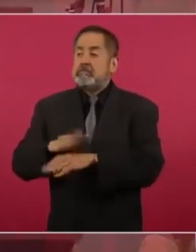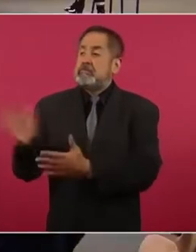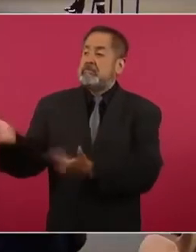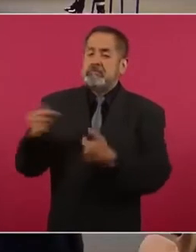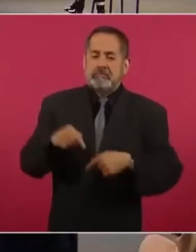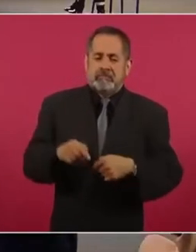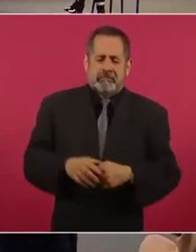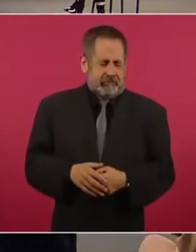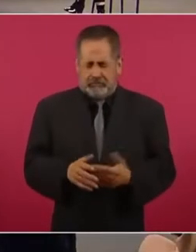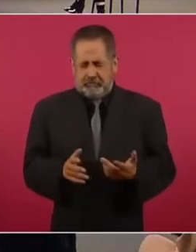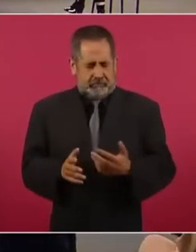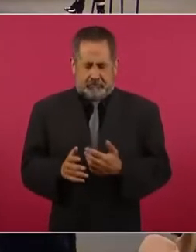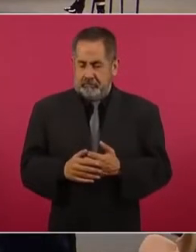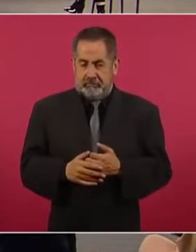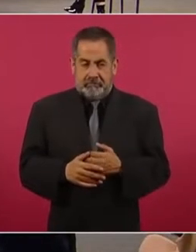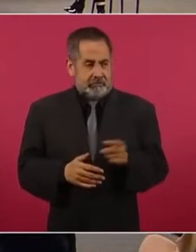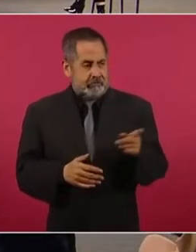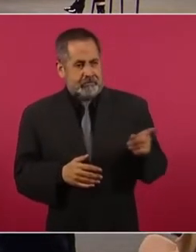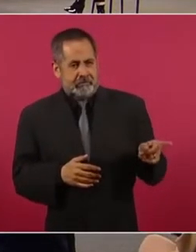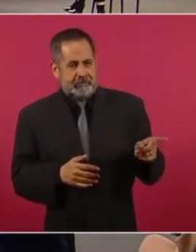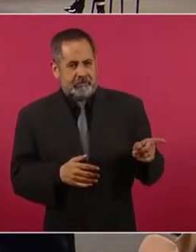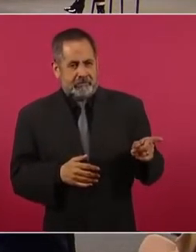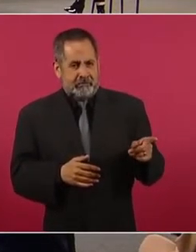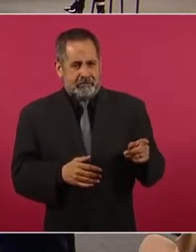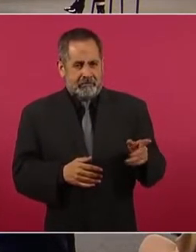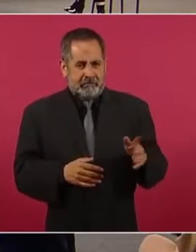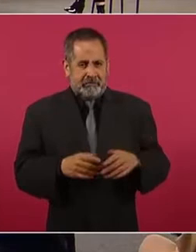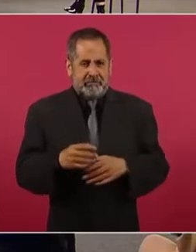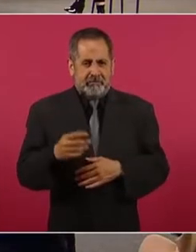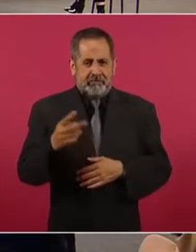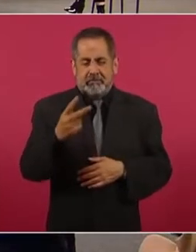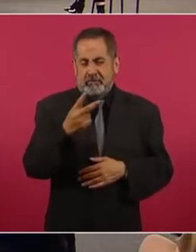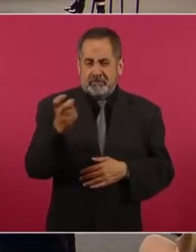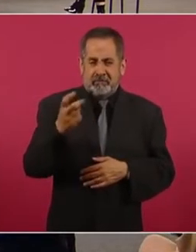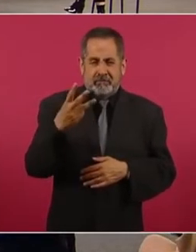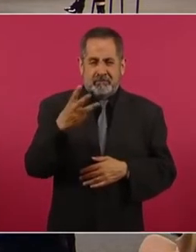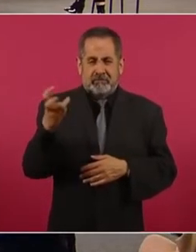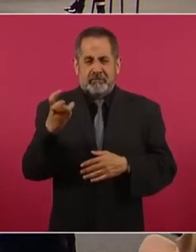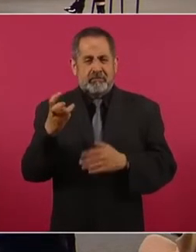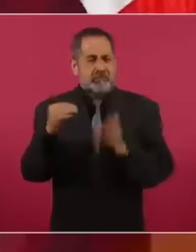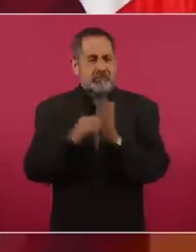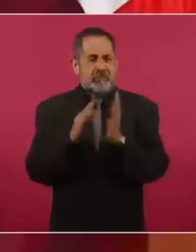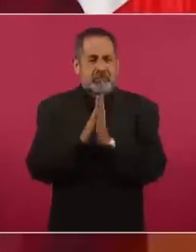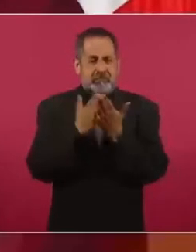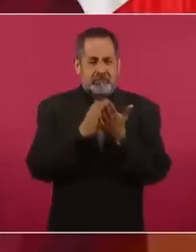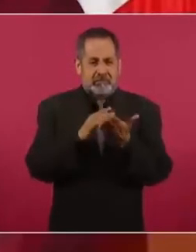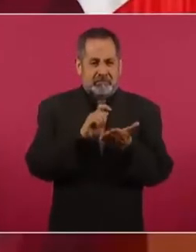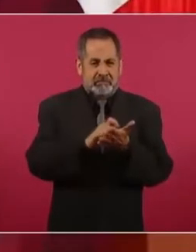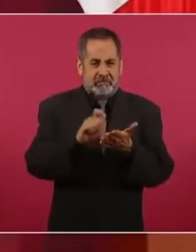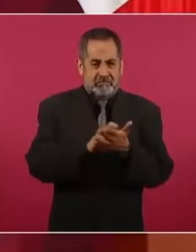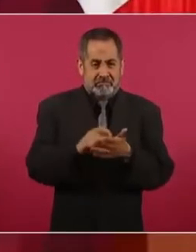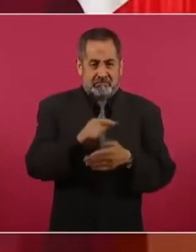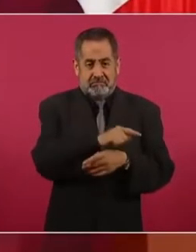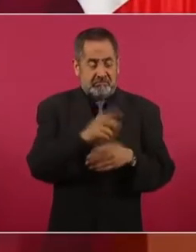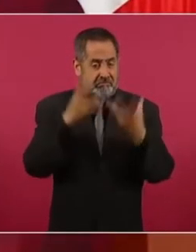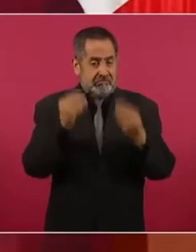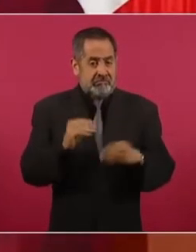Este debe estar vendiendo como 200, 300 mil libros cada vez que publica, si no es que más.